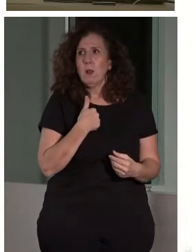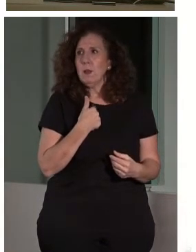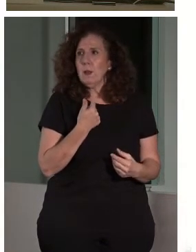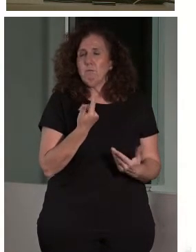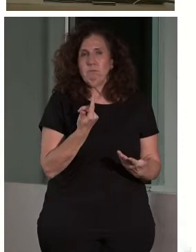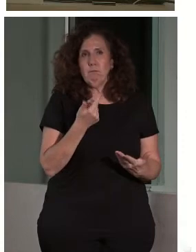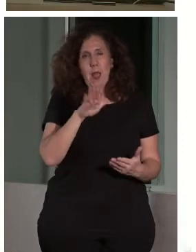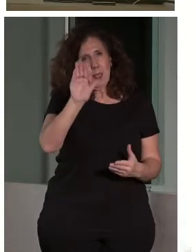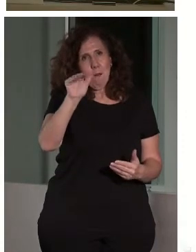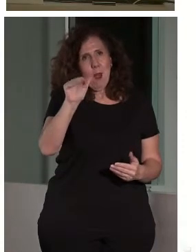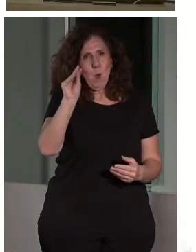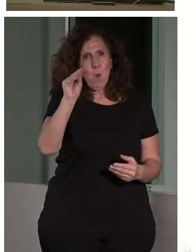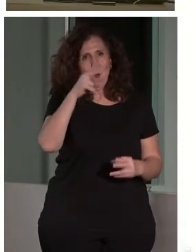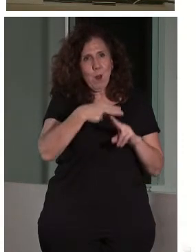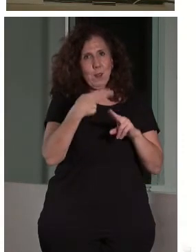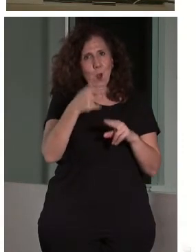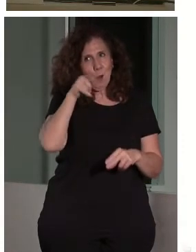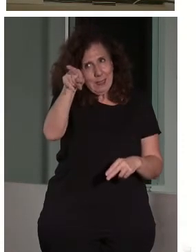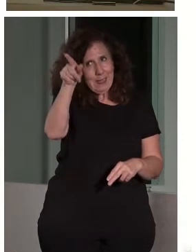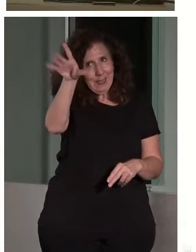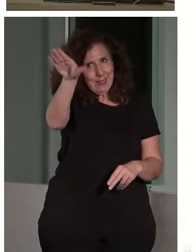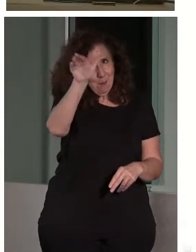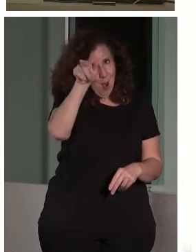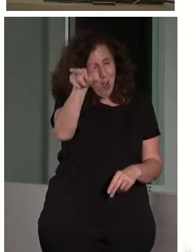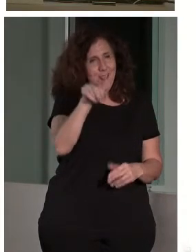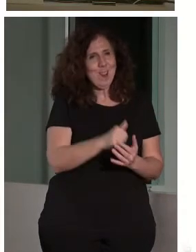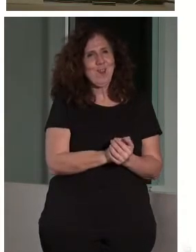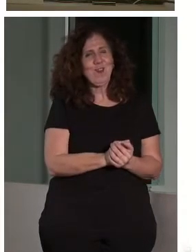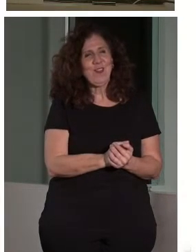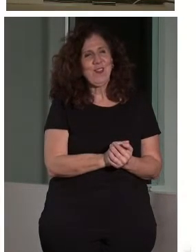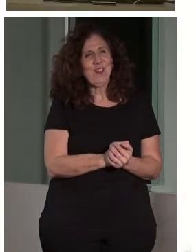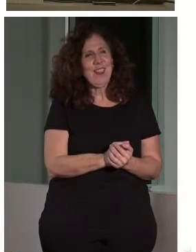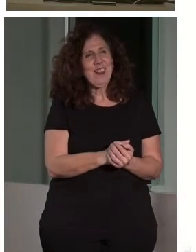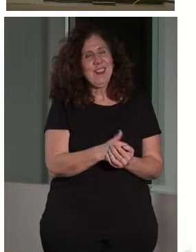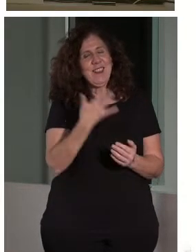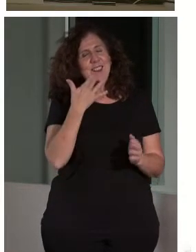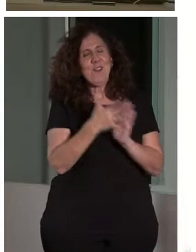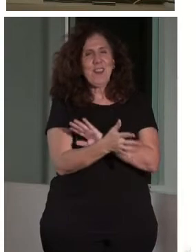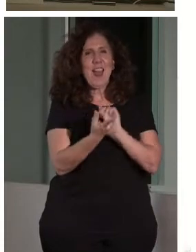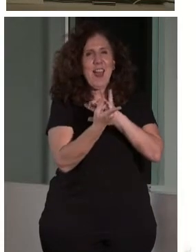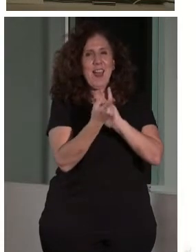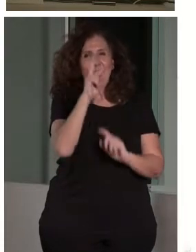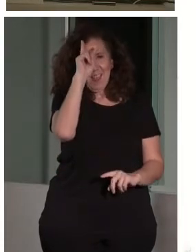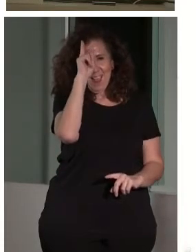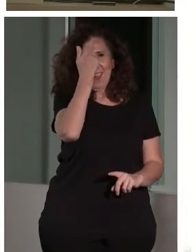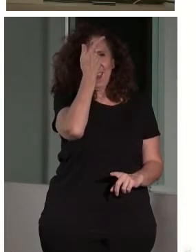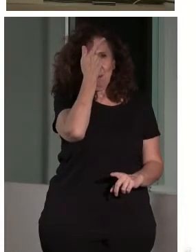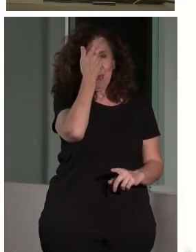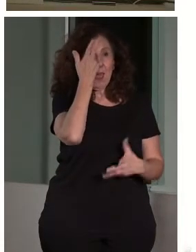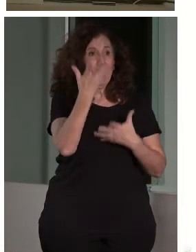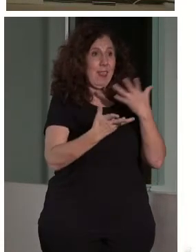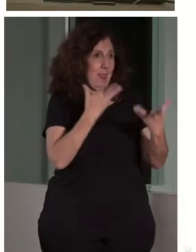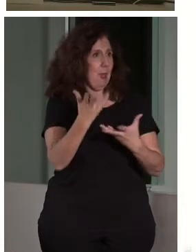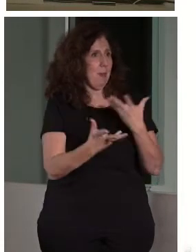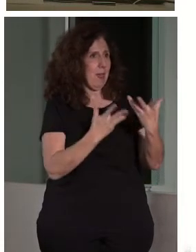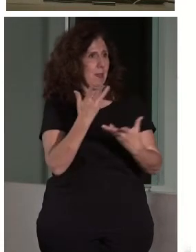eso. Bueno, supone cambiar dinámicas. Por eso el líder es importante, porque, como